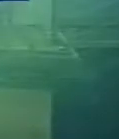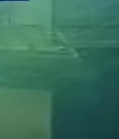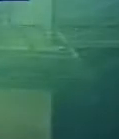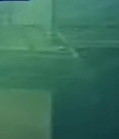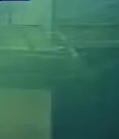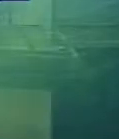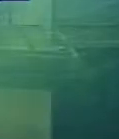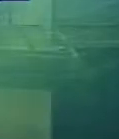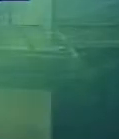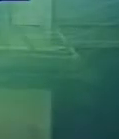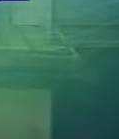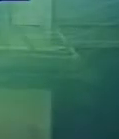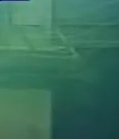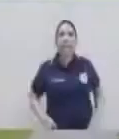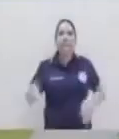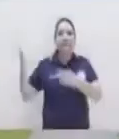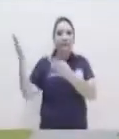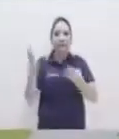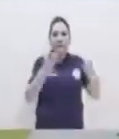Expresión Artística